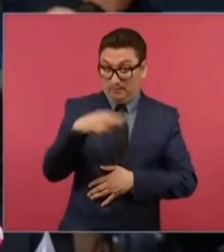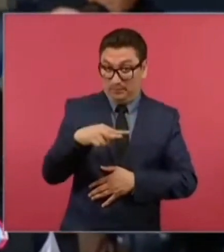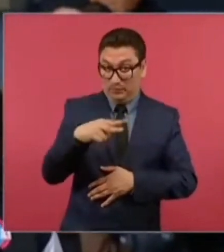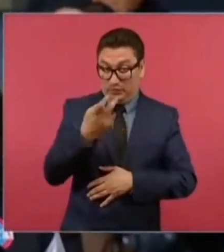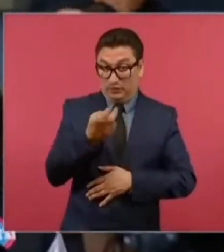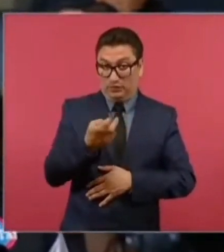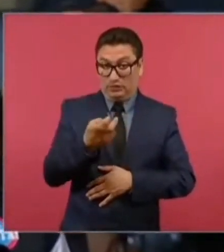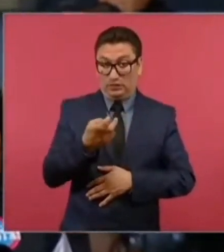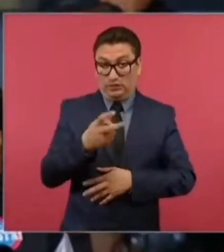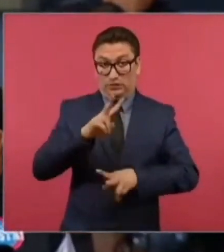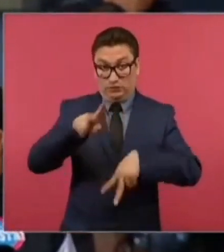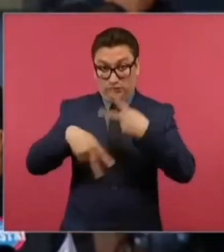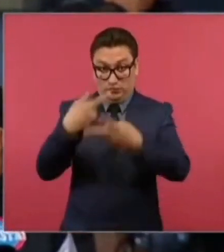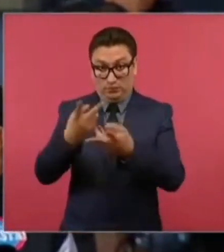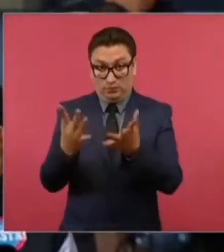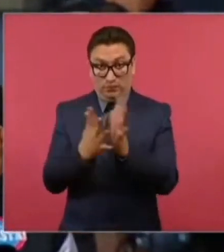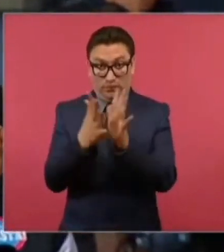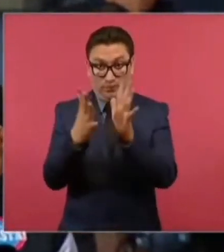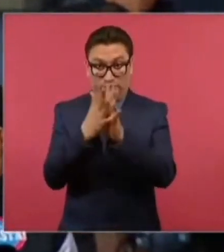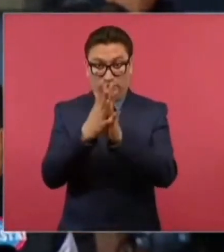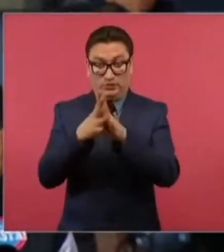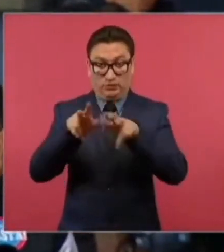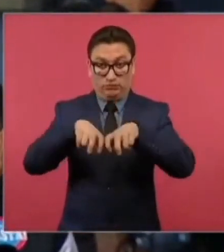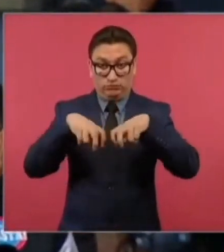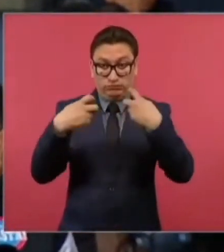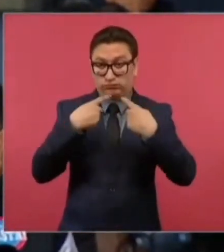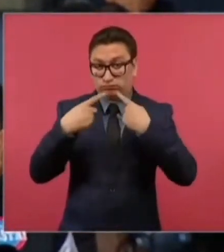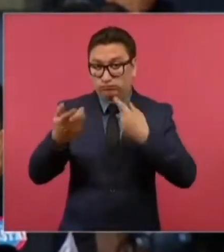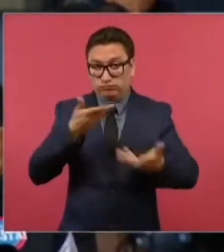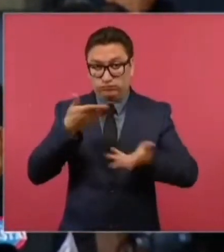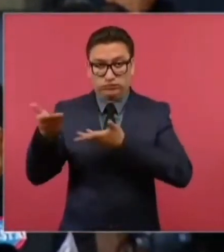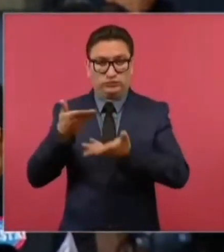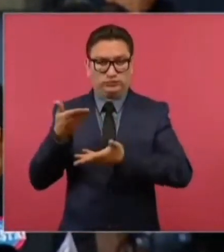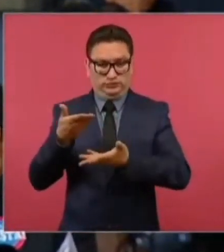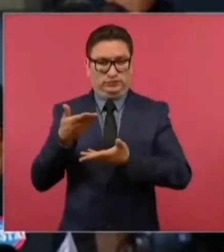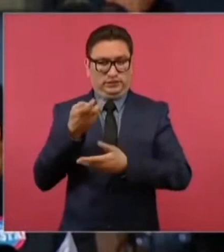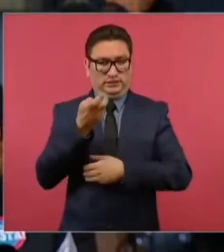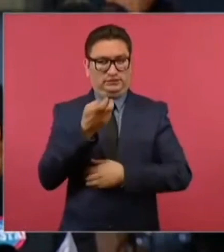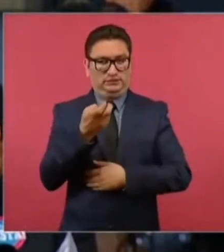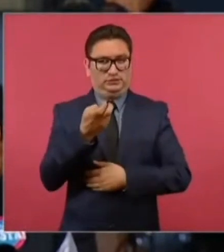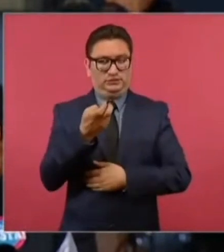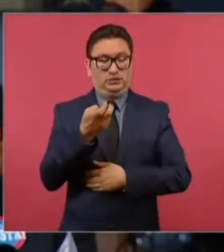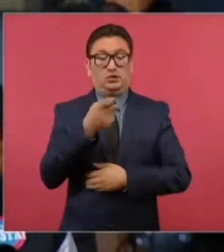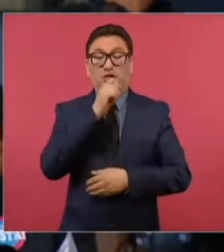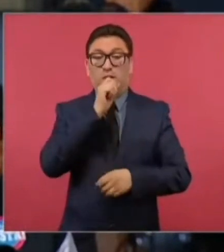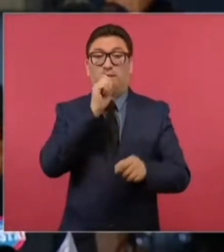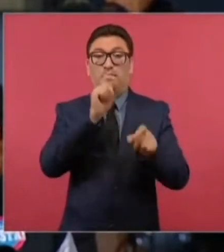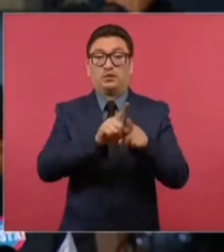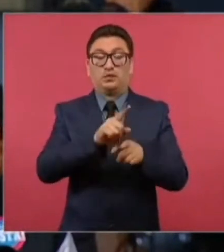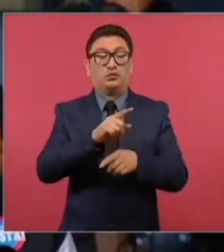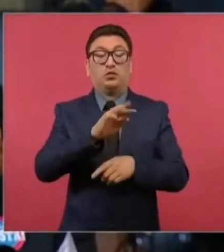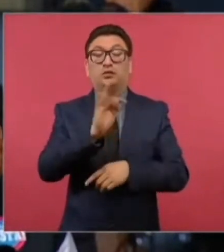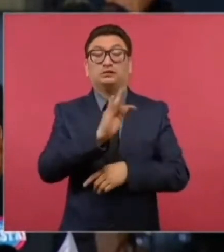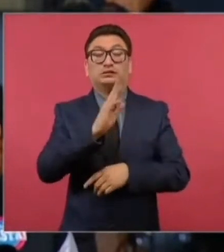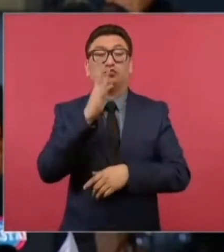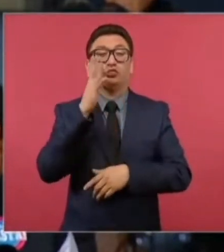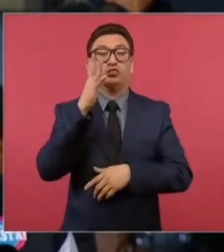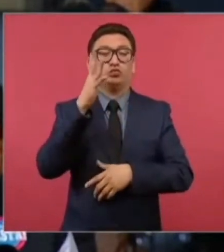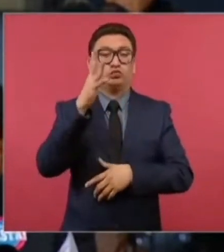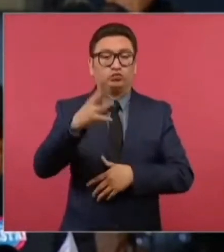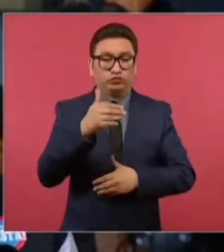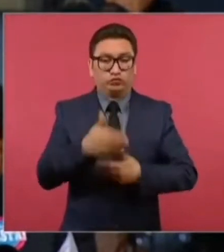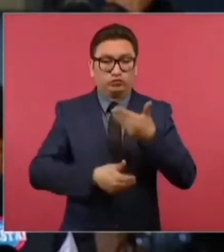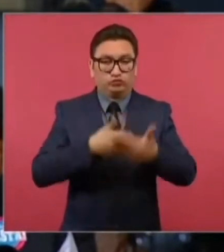participar en estas negociaciones y también en el futuro proceso de